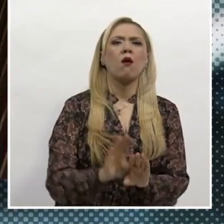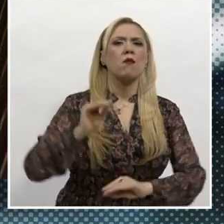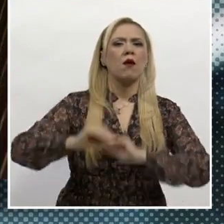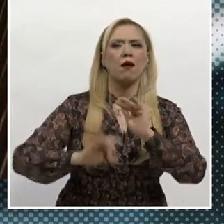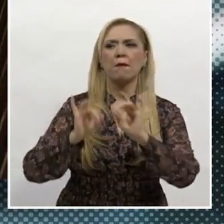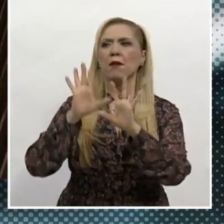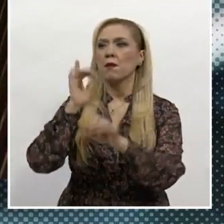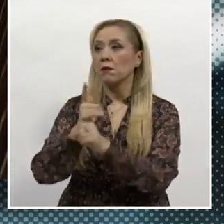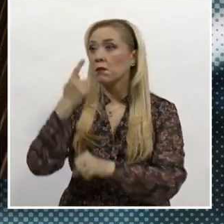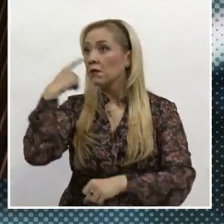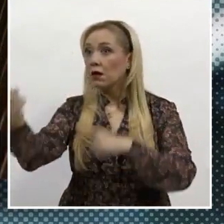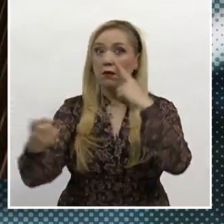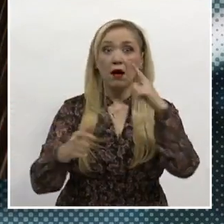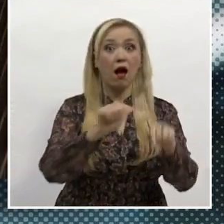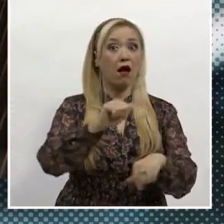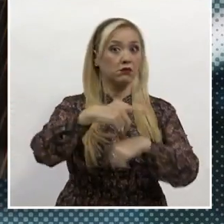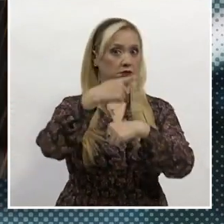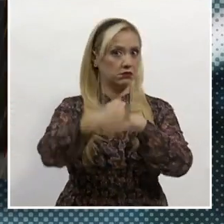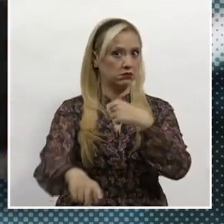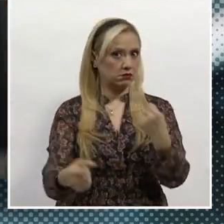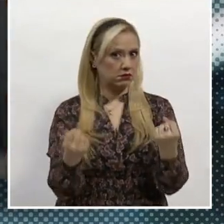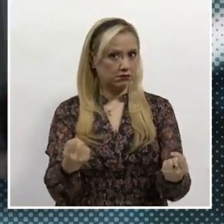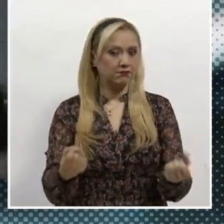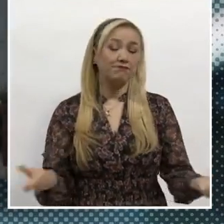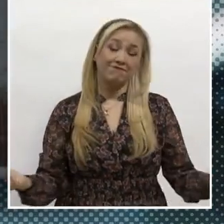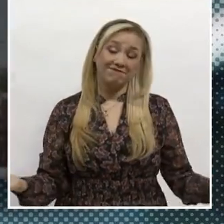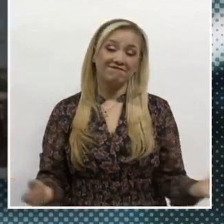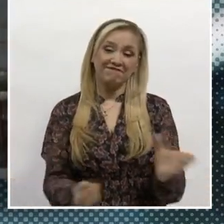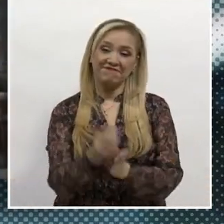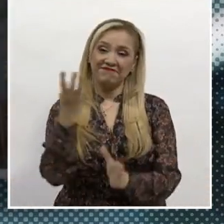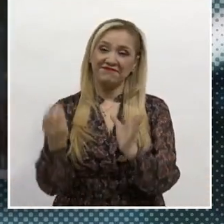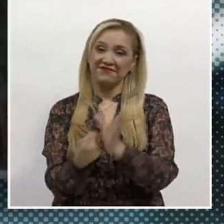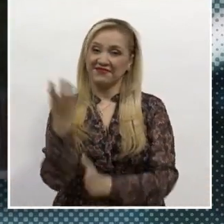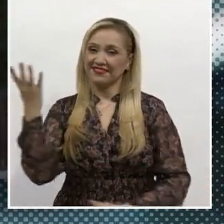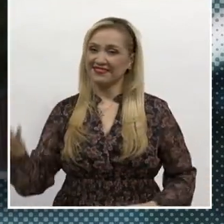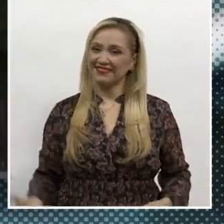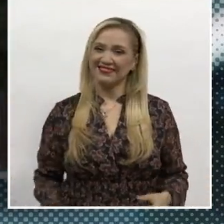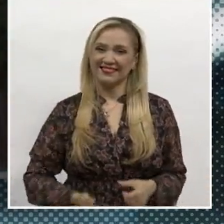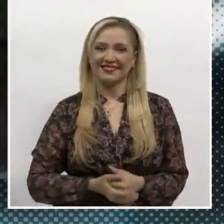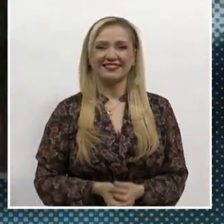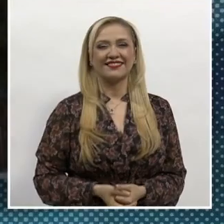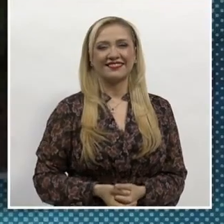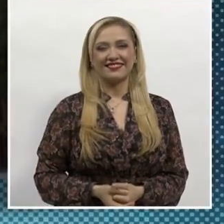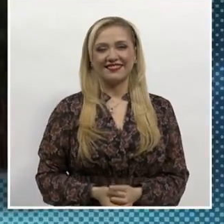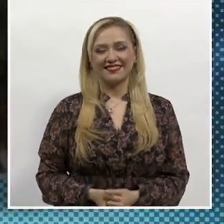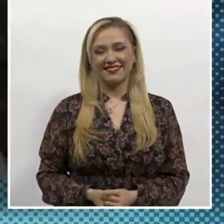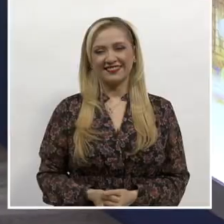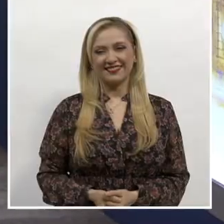detección de delitos de alto impacto. Para el canal del Poder Judicial de la Federación, Jesús Daza.